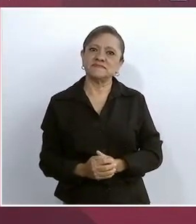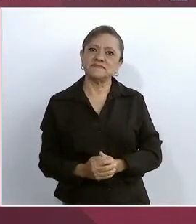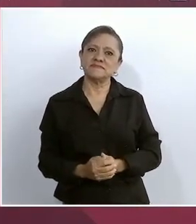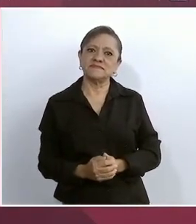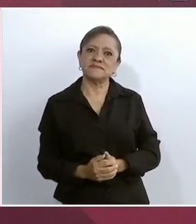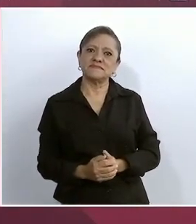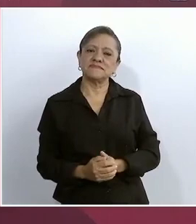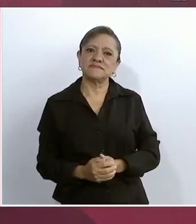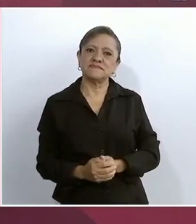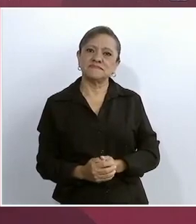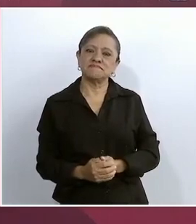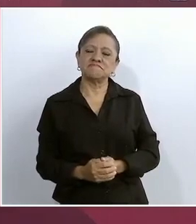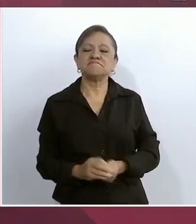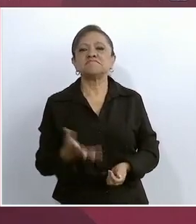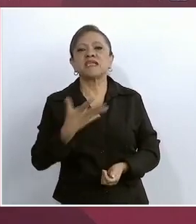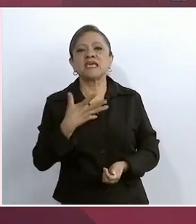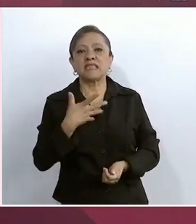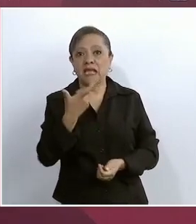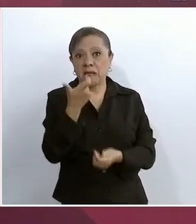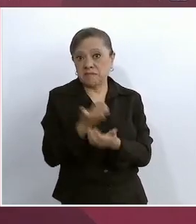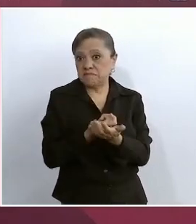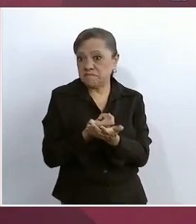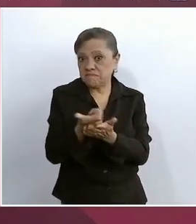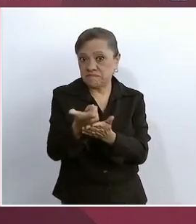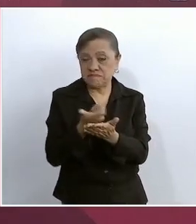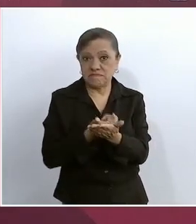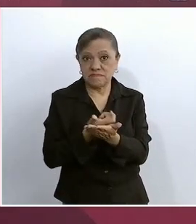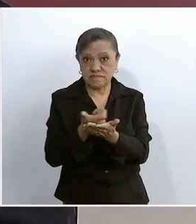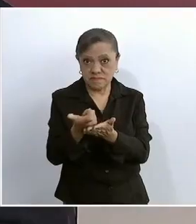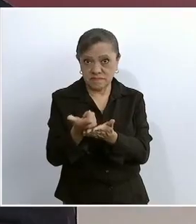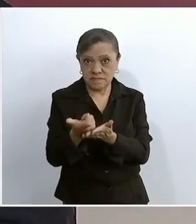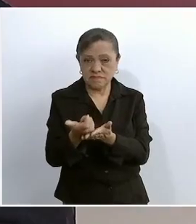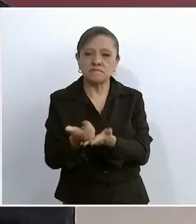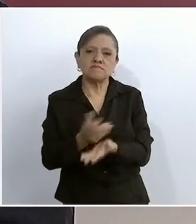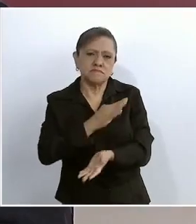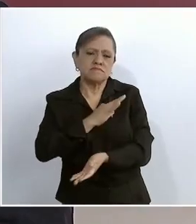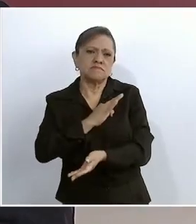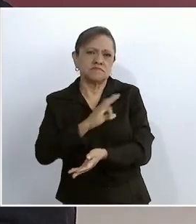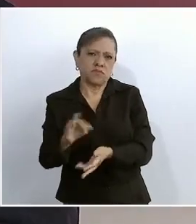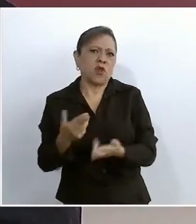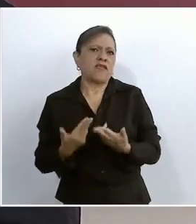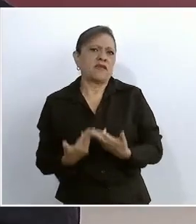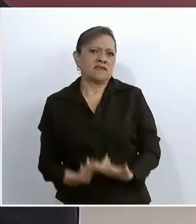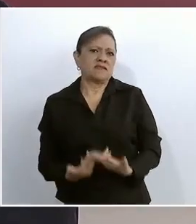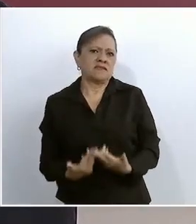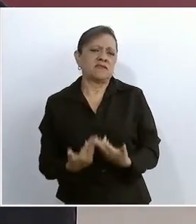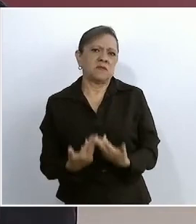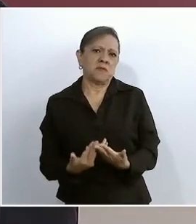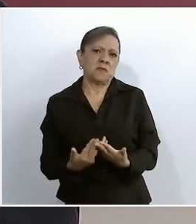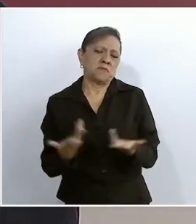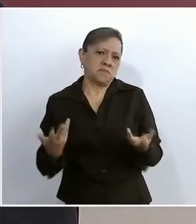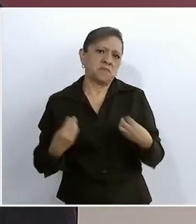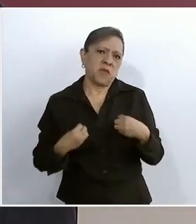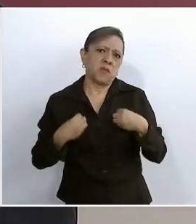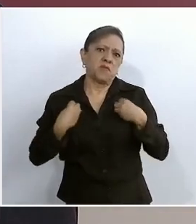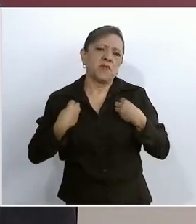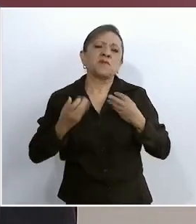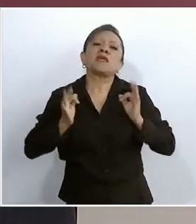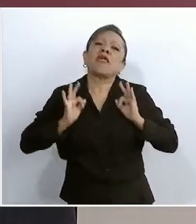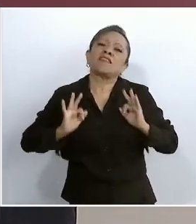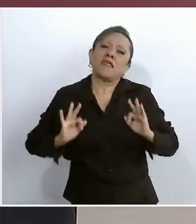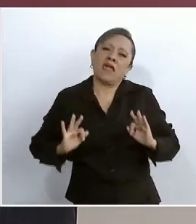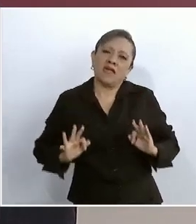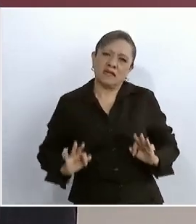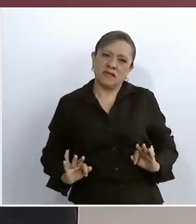un ingreso que les permita vivir con un poco de holgura en el último